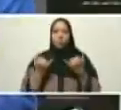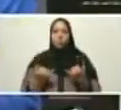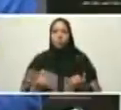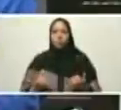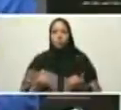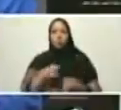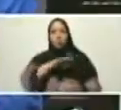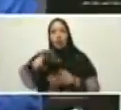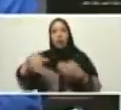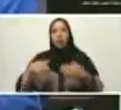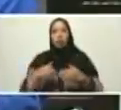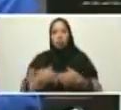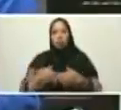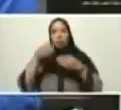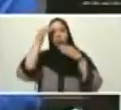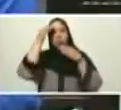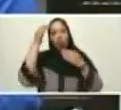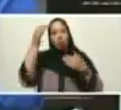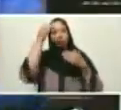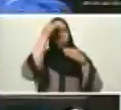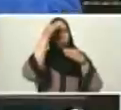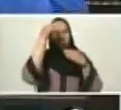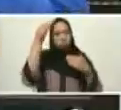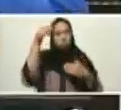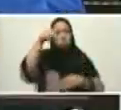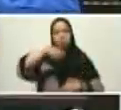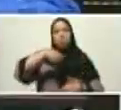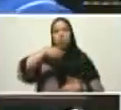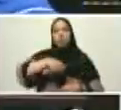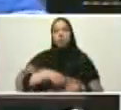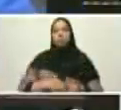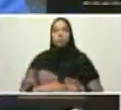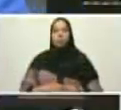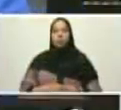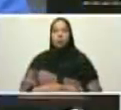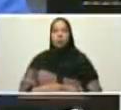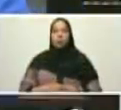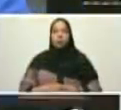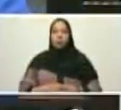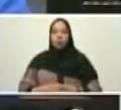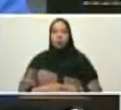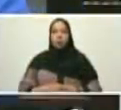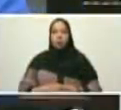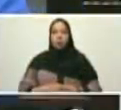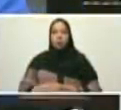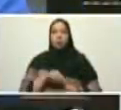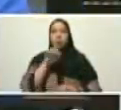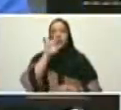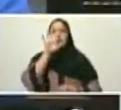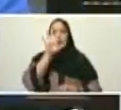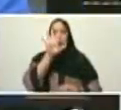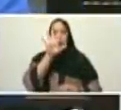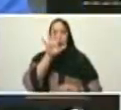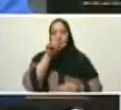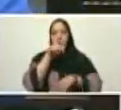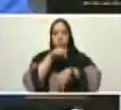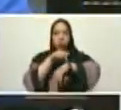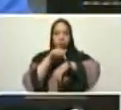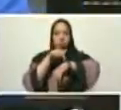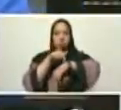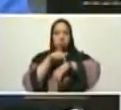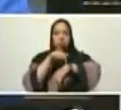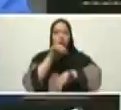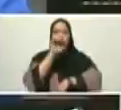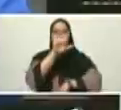todo el territorio, mi saludo hoy, siendo las 5 y